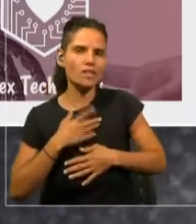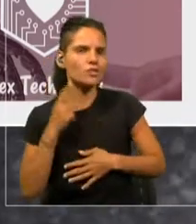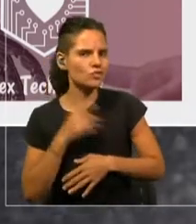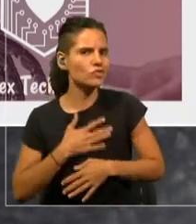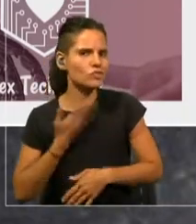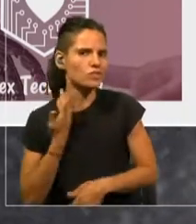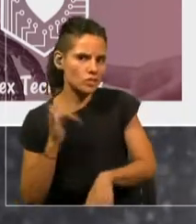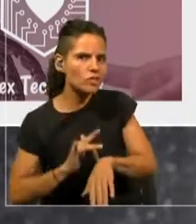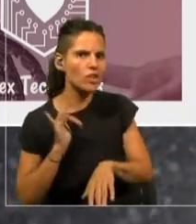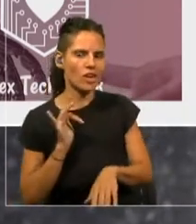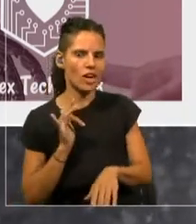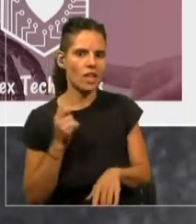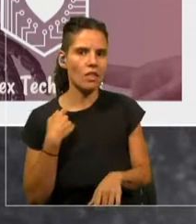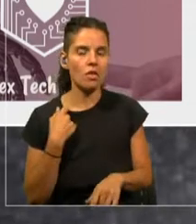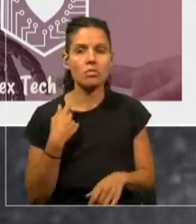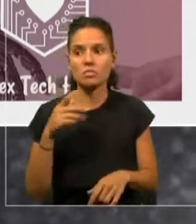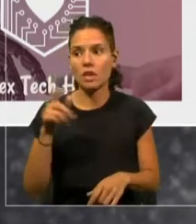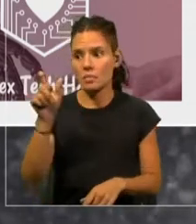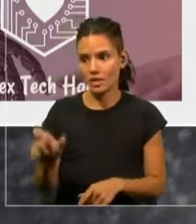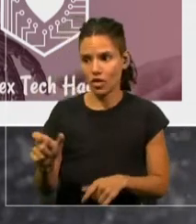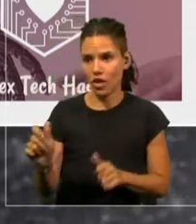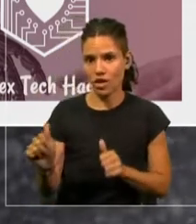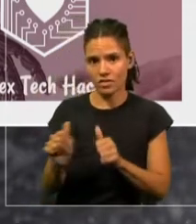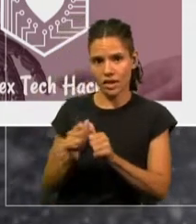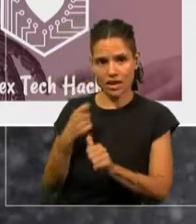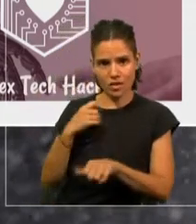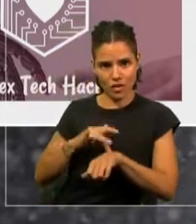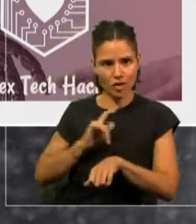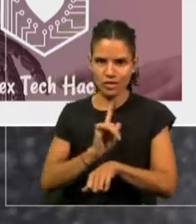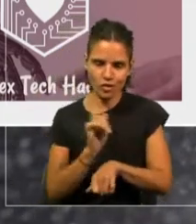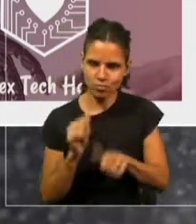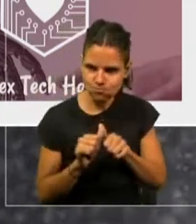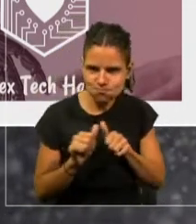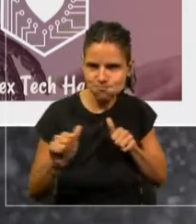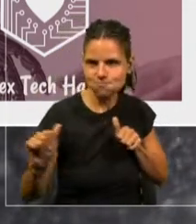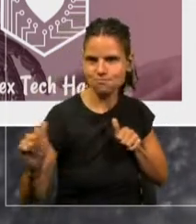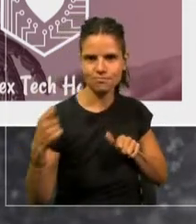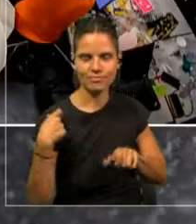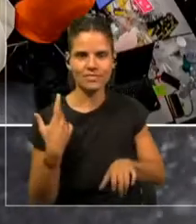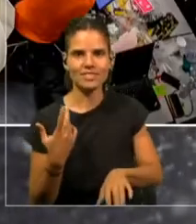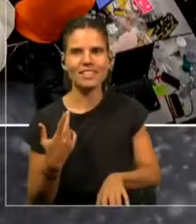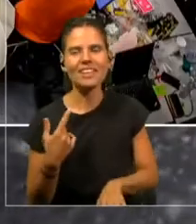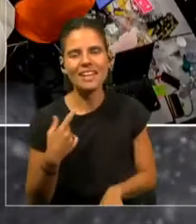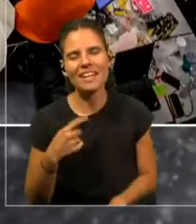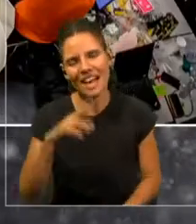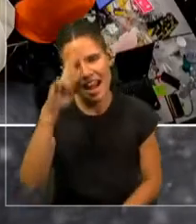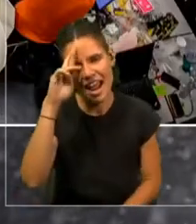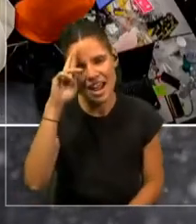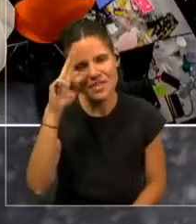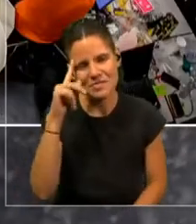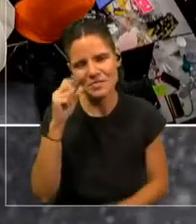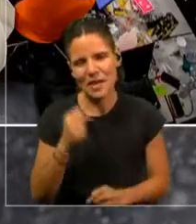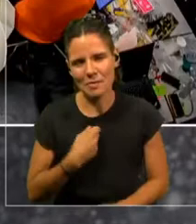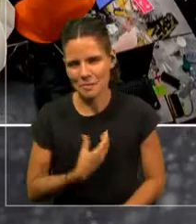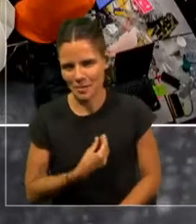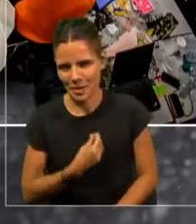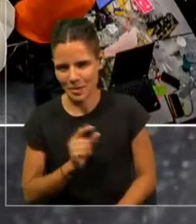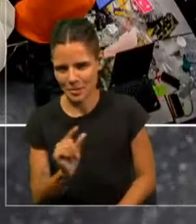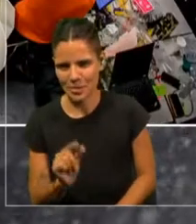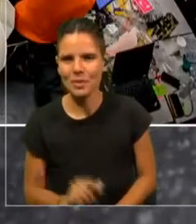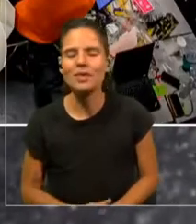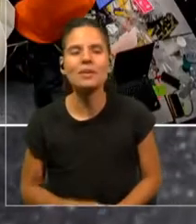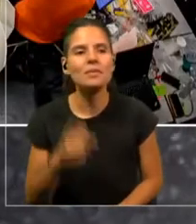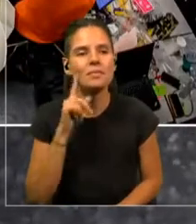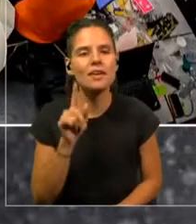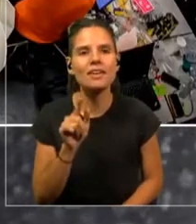tocado aún cuando la persona no te está tocando. Se ve raro, da como un poco de miedo. Pero